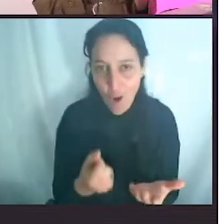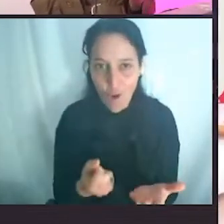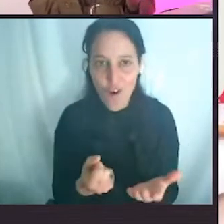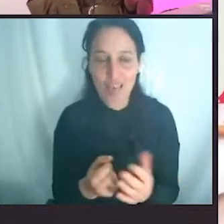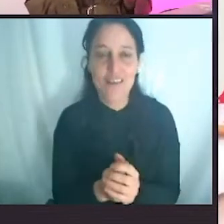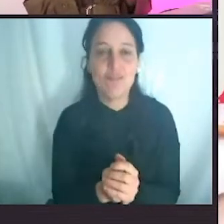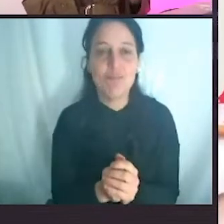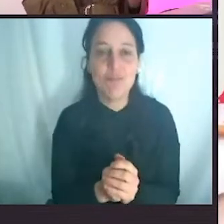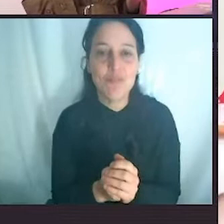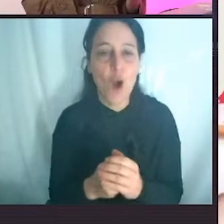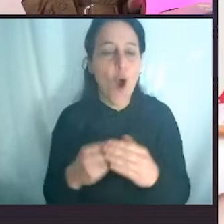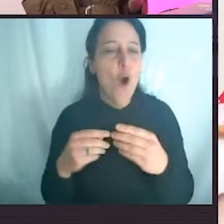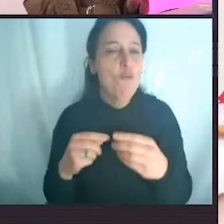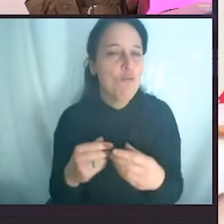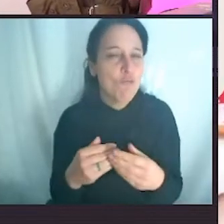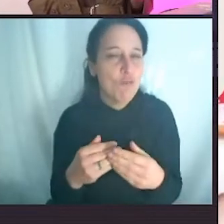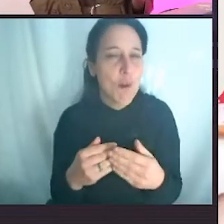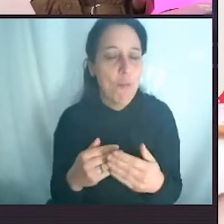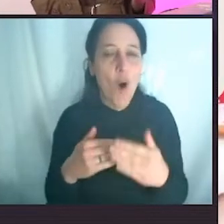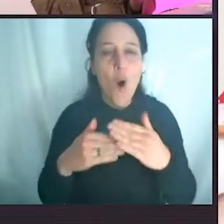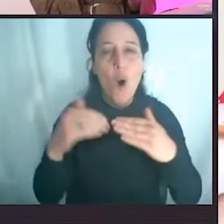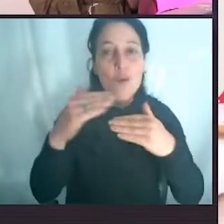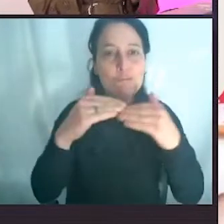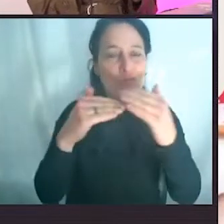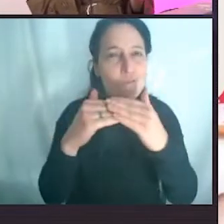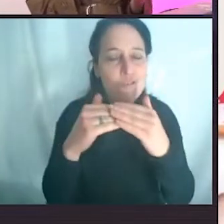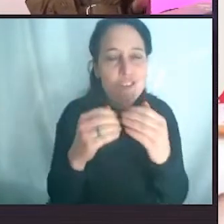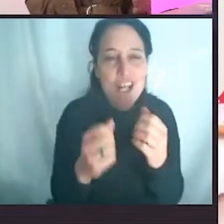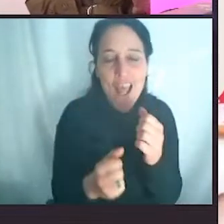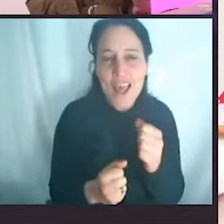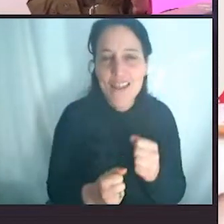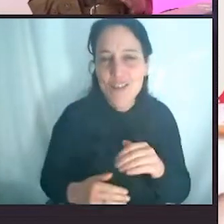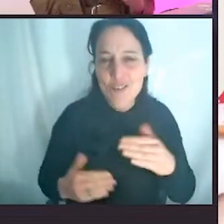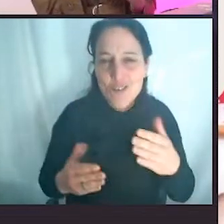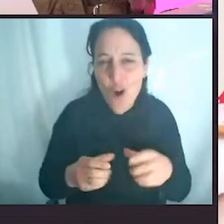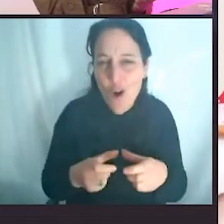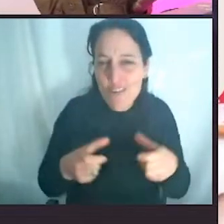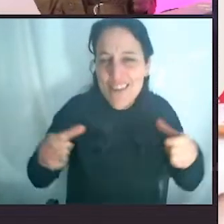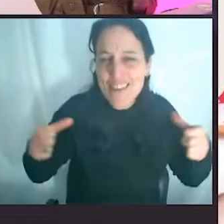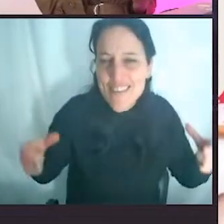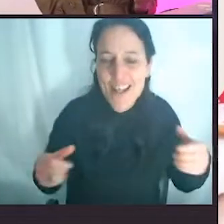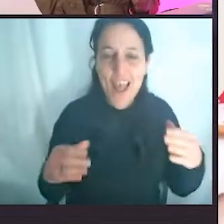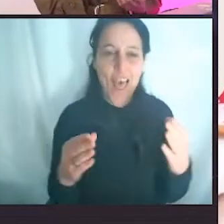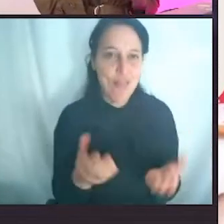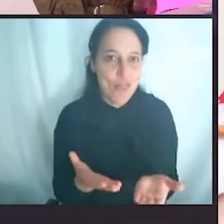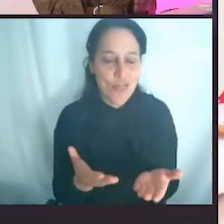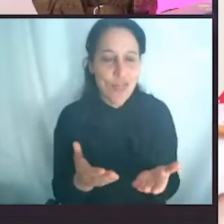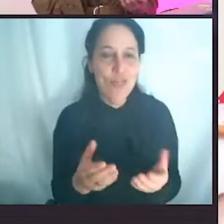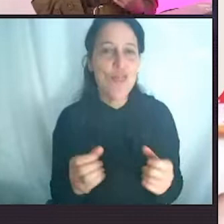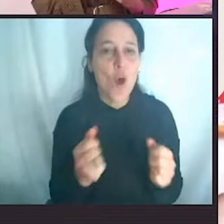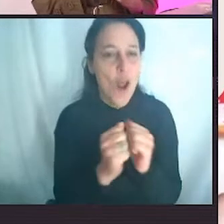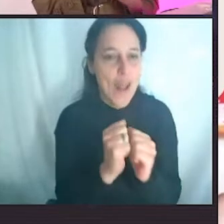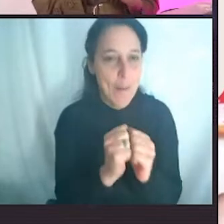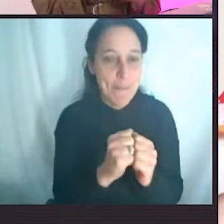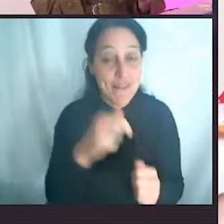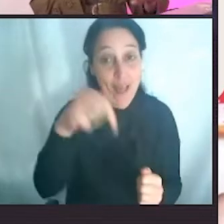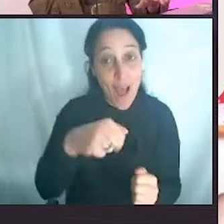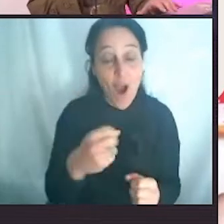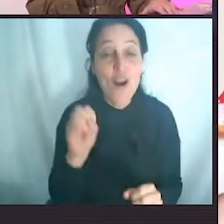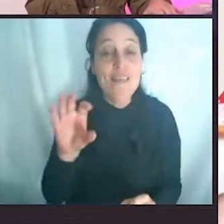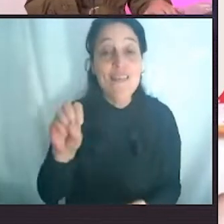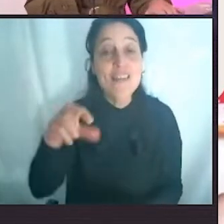una empresa se puede llegar a generar un gran impacto. Hoy esa marca y empresa se llama Papa y es una empresa B